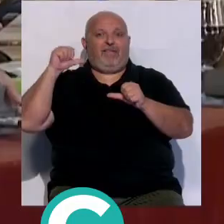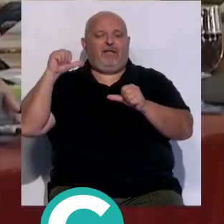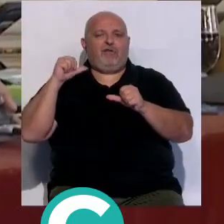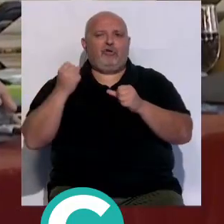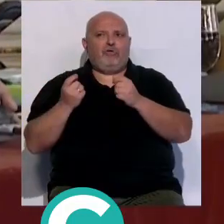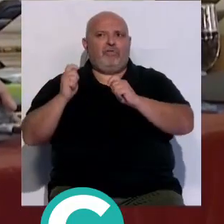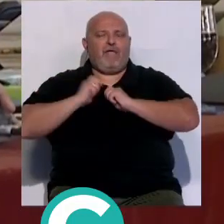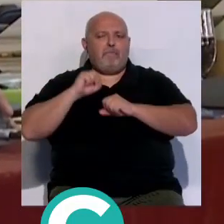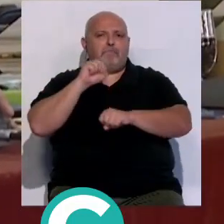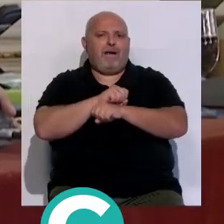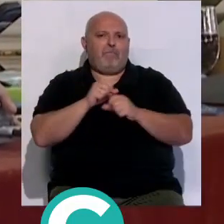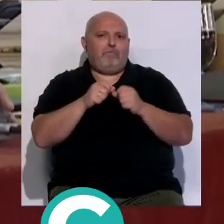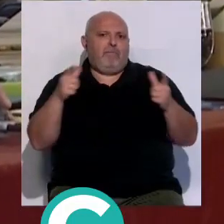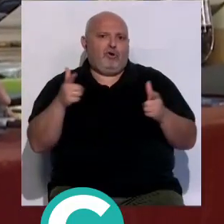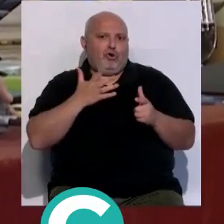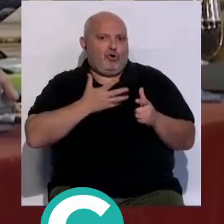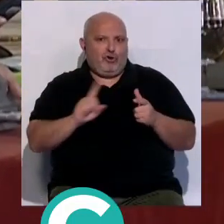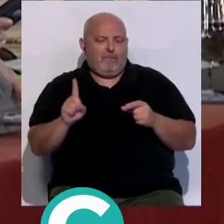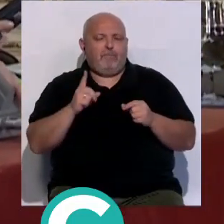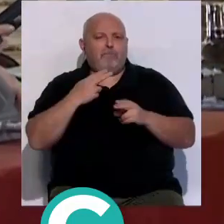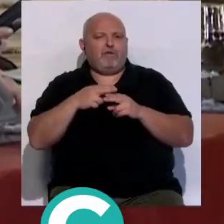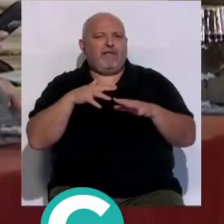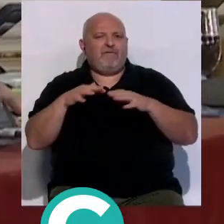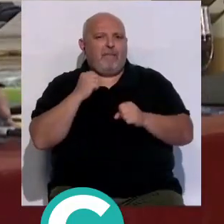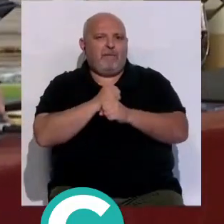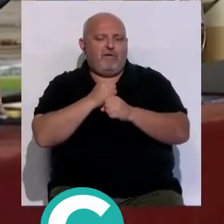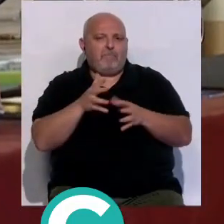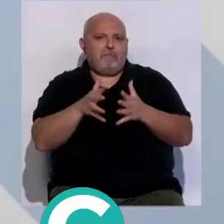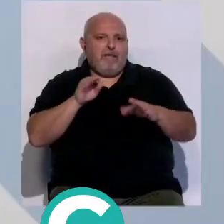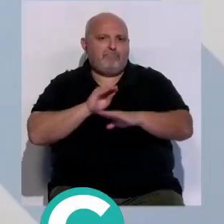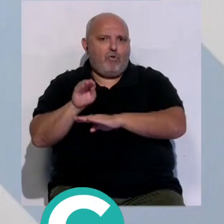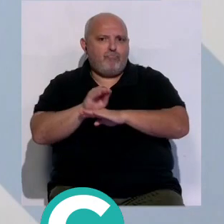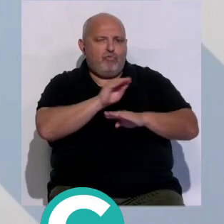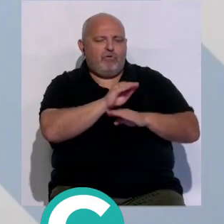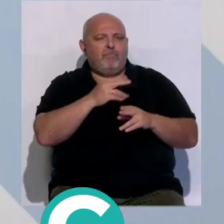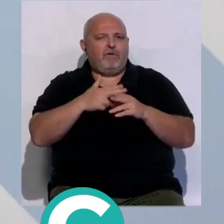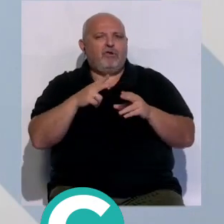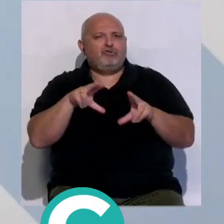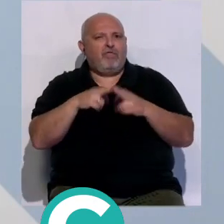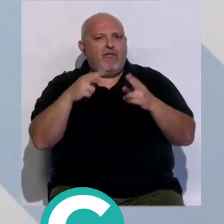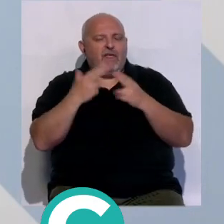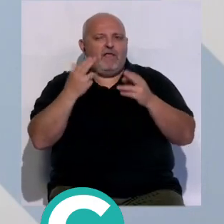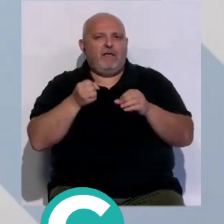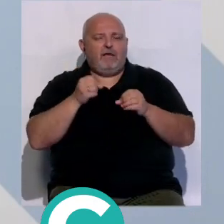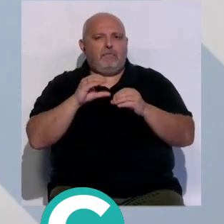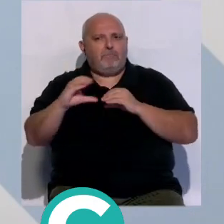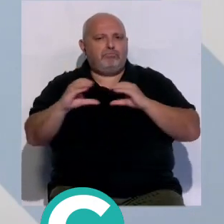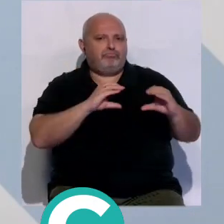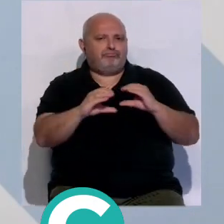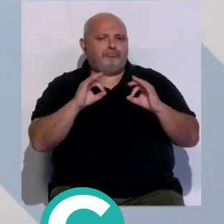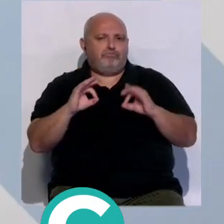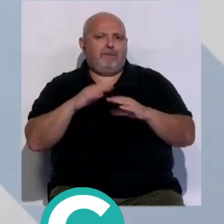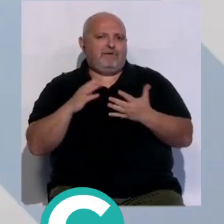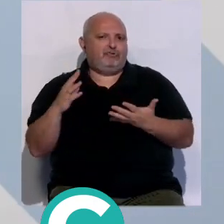generase desempleo de políticas activas de empleo de fortalecer las políticas sociales y de planes de inversión con pluralidad